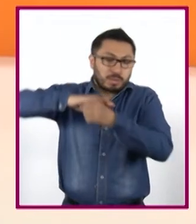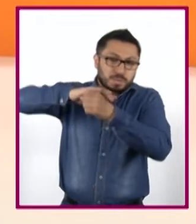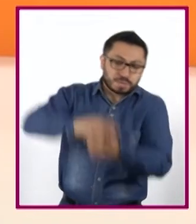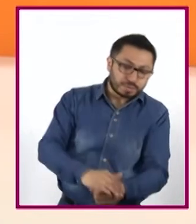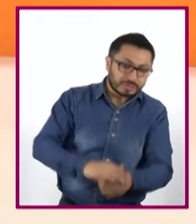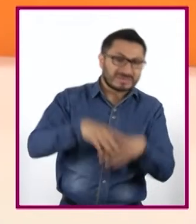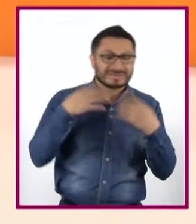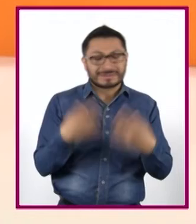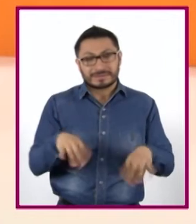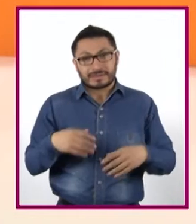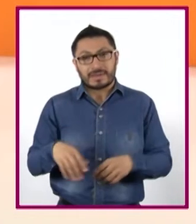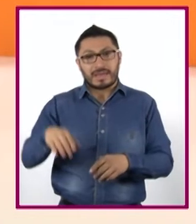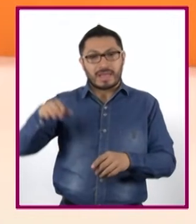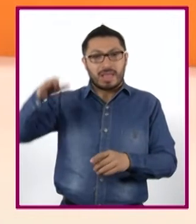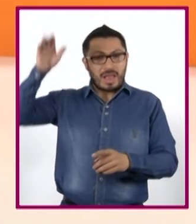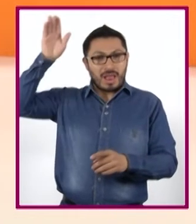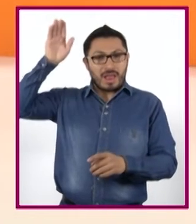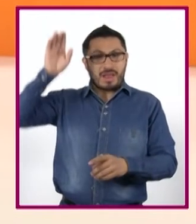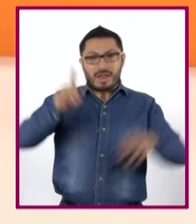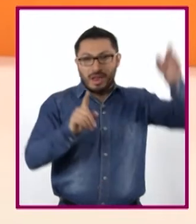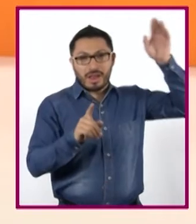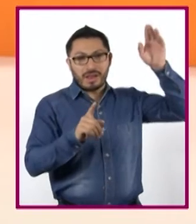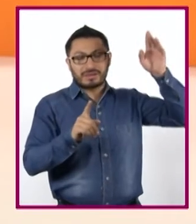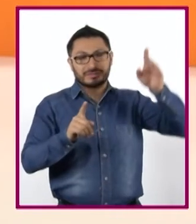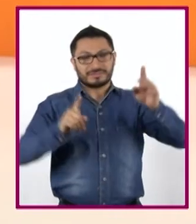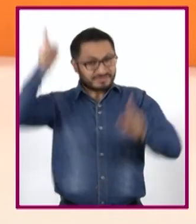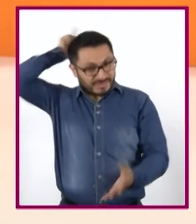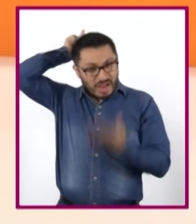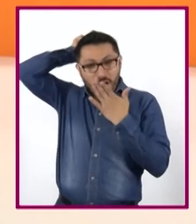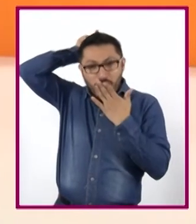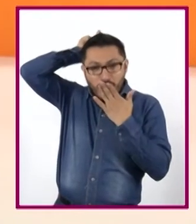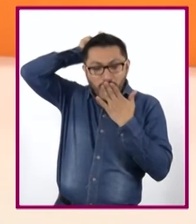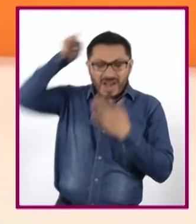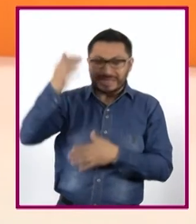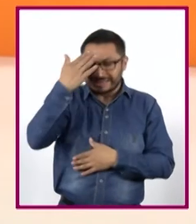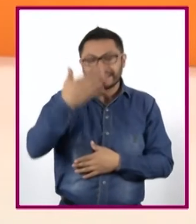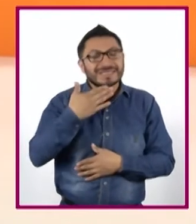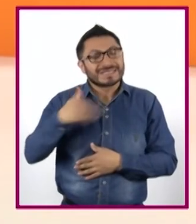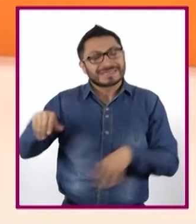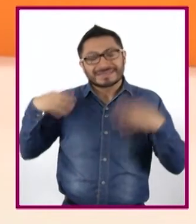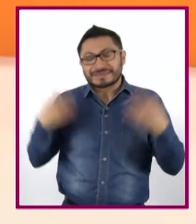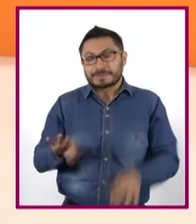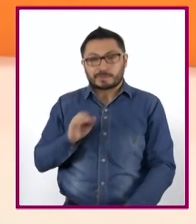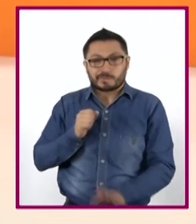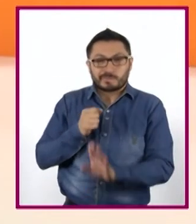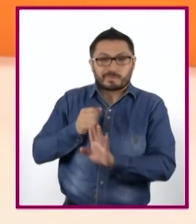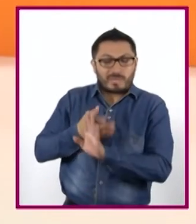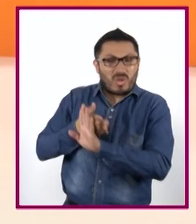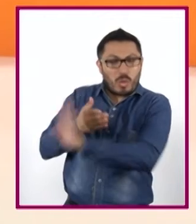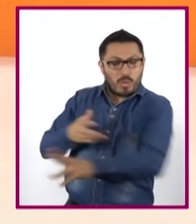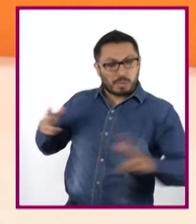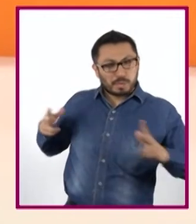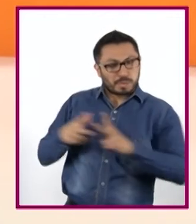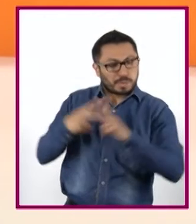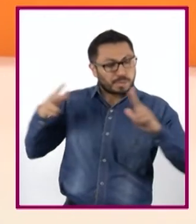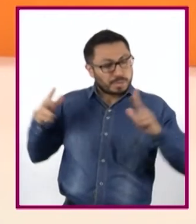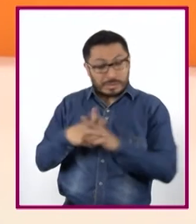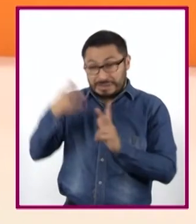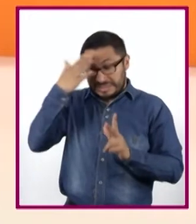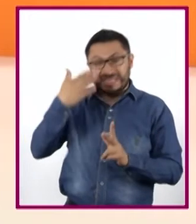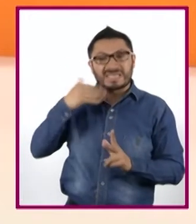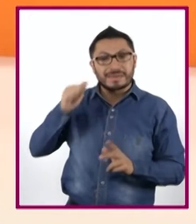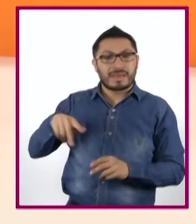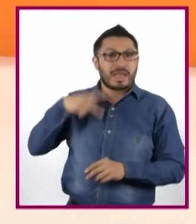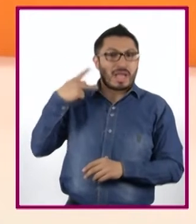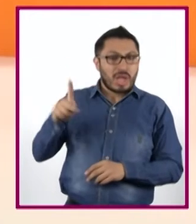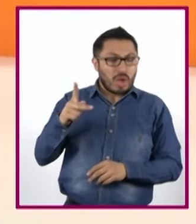Los apaches contaban con una gran habilidad para la batalla y son muy reconocidos por sus